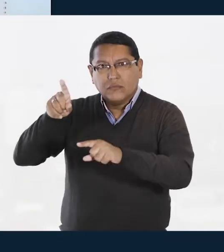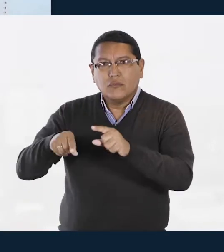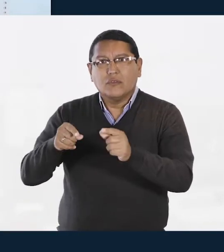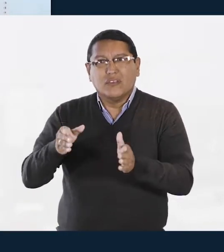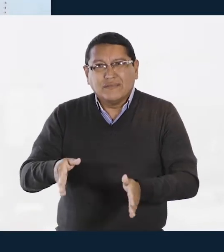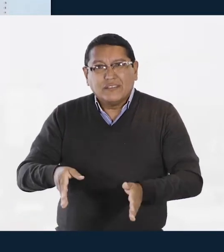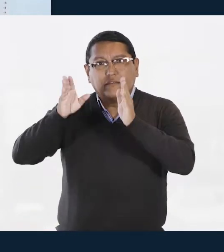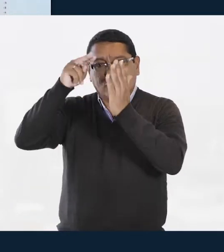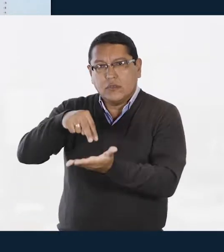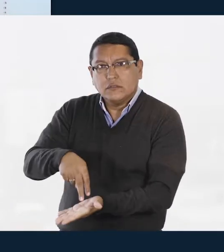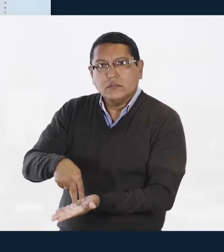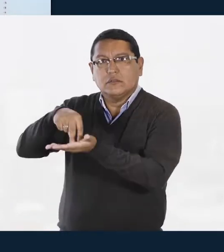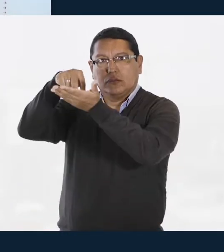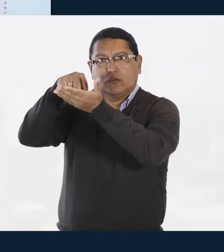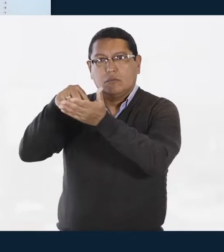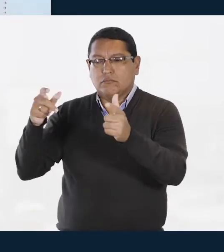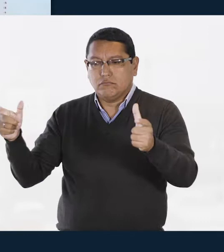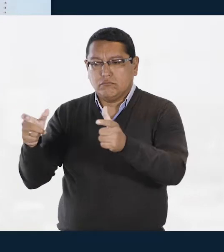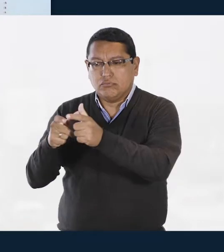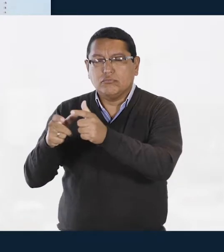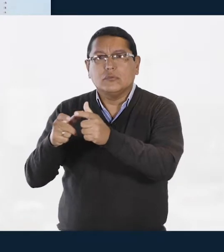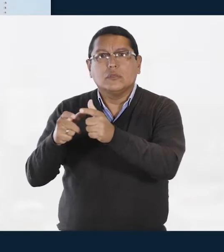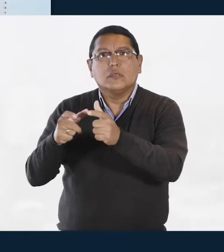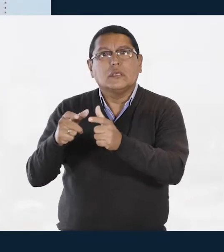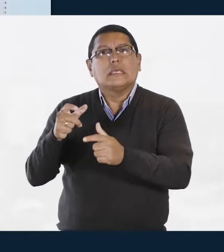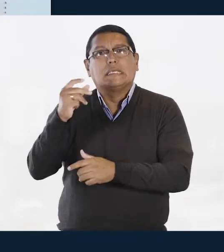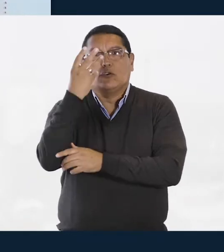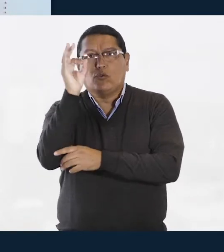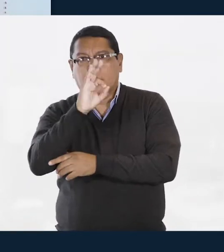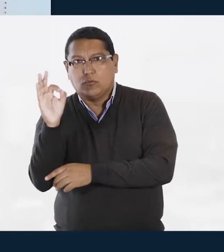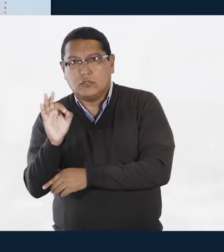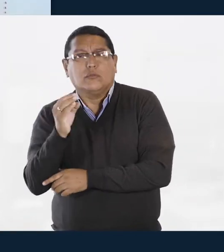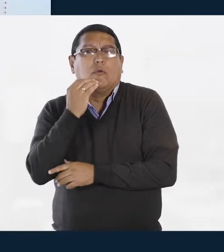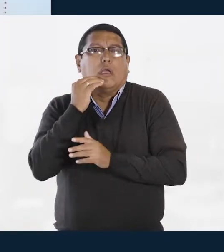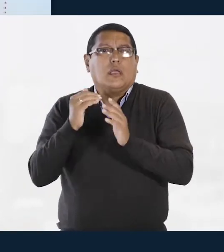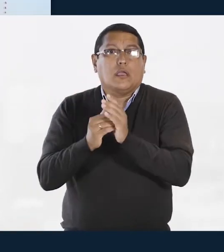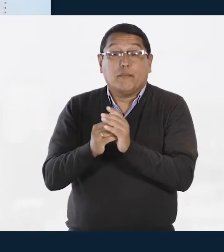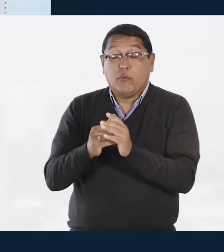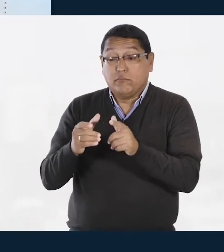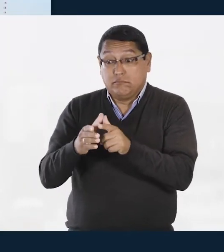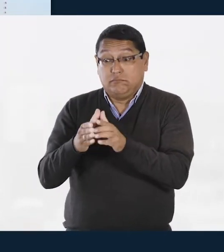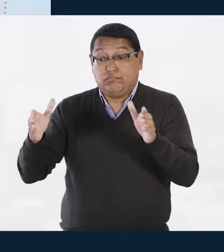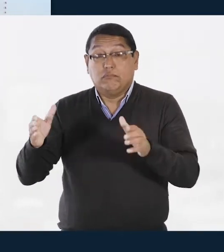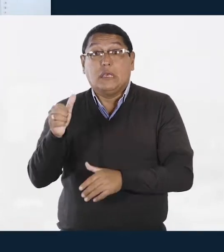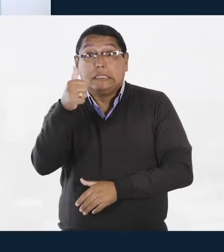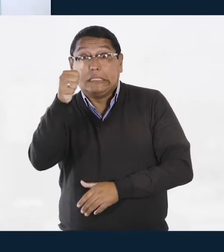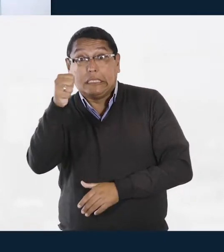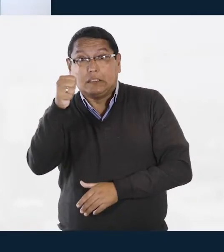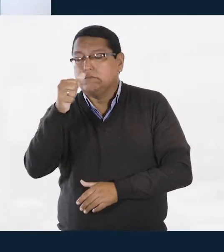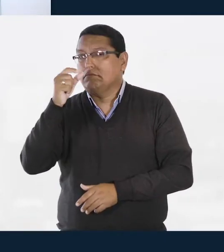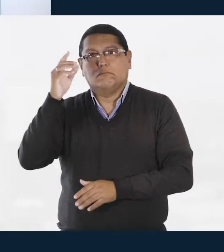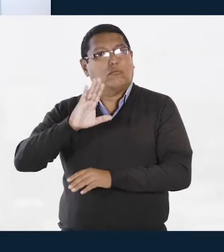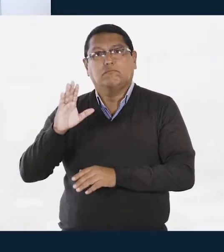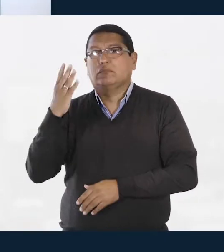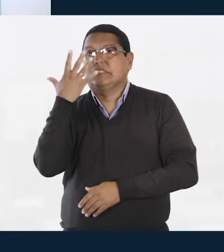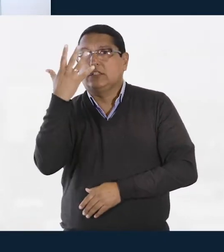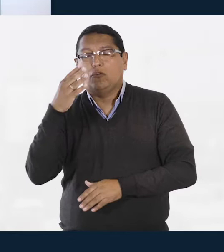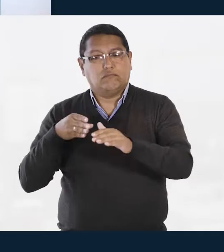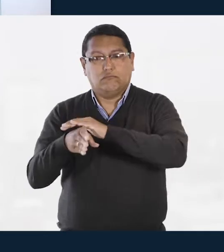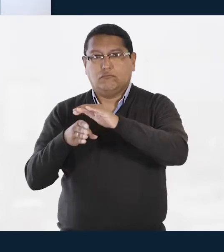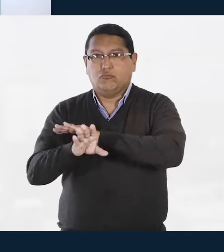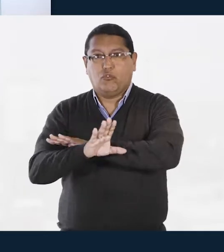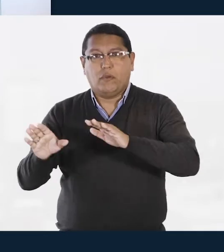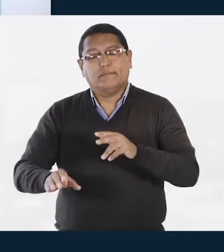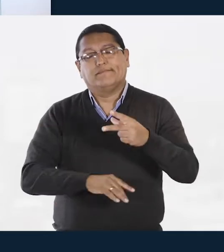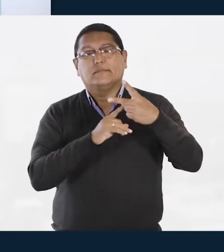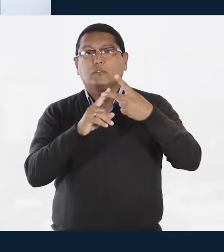aforo de los ascensores. Y donde antes podían viajar 10 personas, ahora podrían viajar en promedio 5. Vamos a incentivar el trabajo en casa.